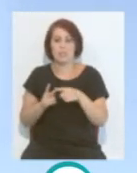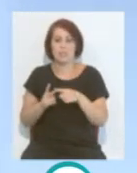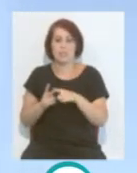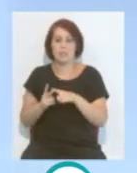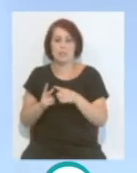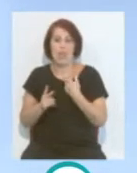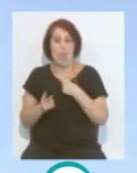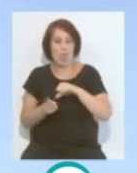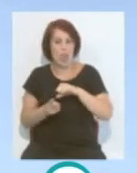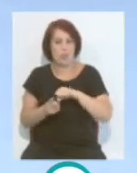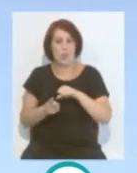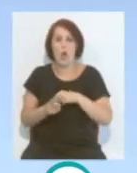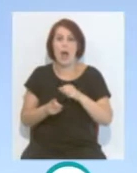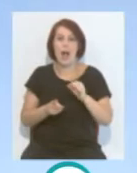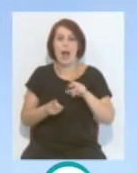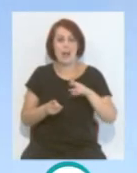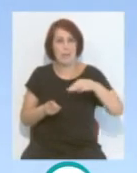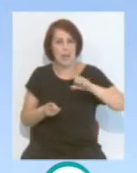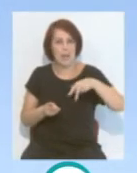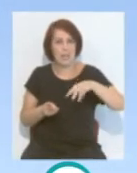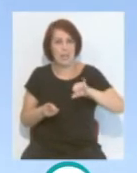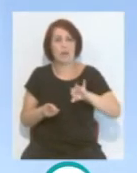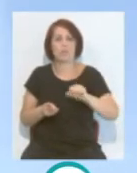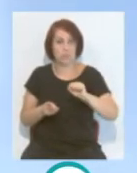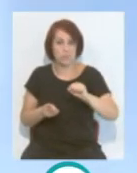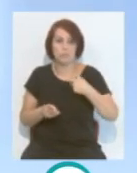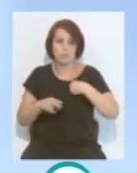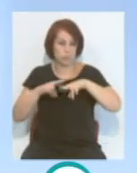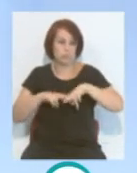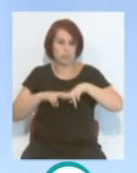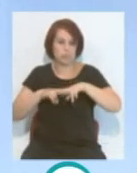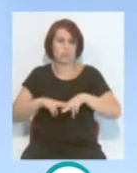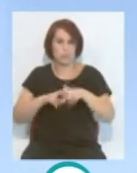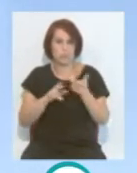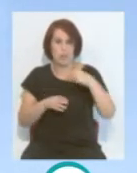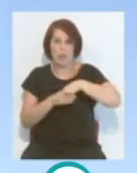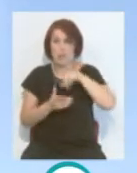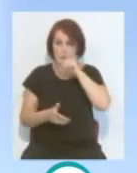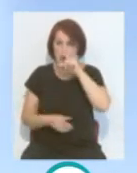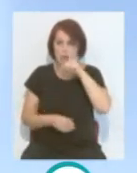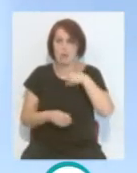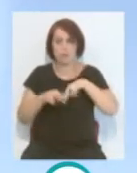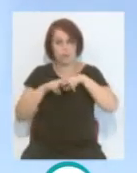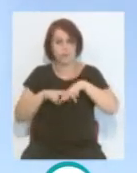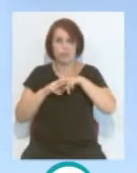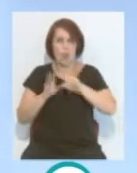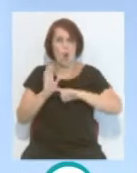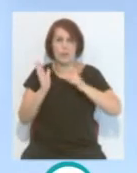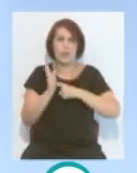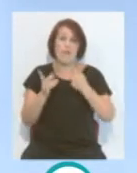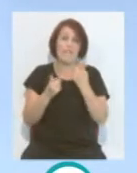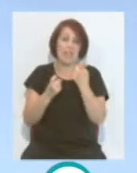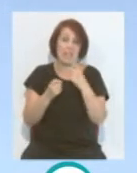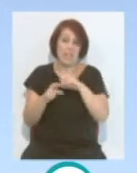Joaquín Caparró, seleccionador de Armenia, hiciste un análisis bastante amplio en Twitter. Sí, bastante completo. Tengo pendiente el de Tomás